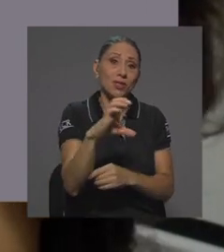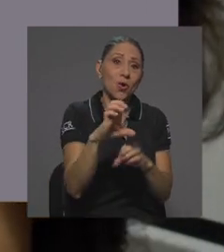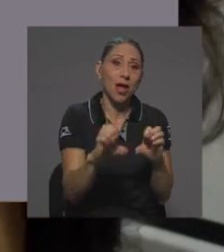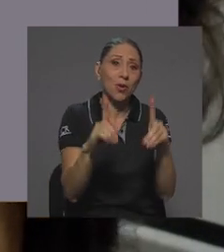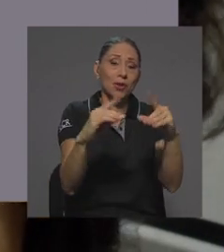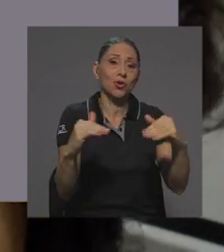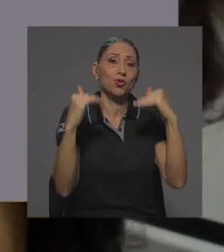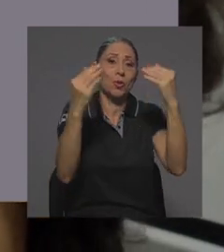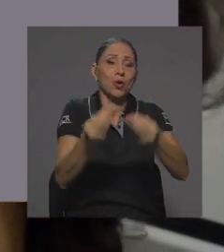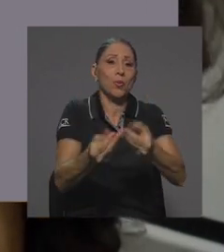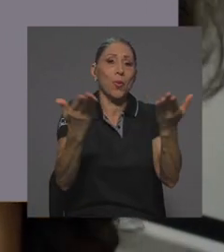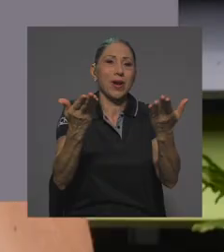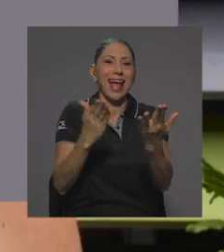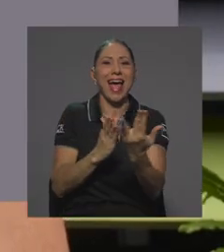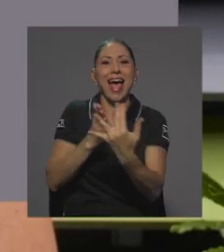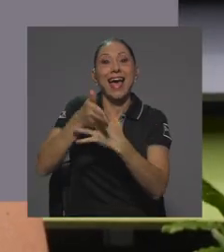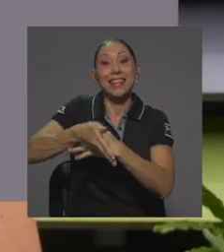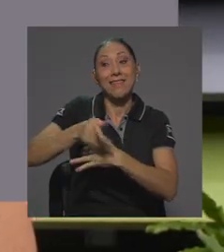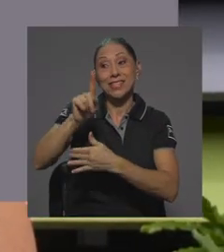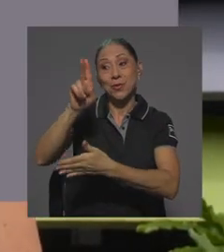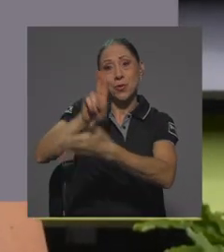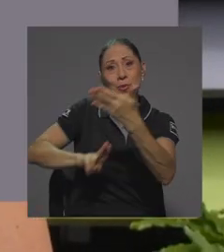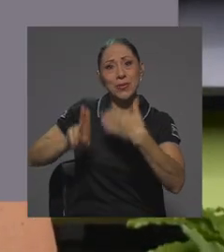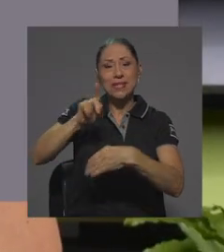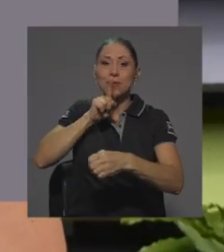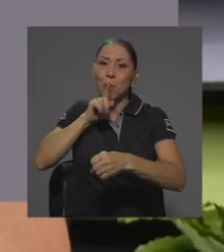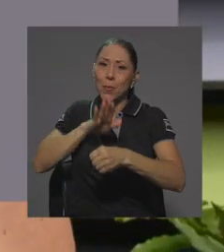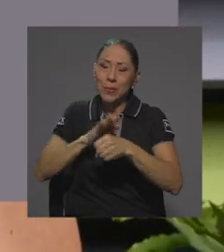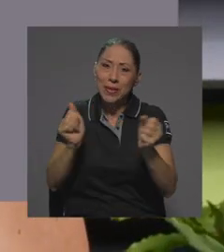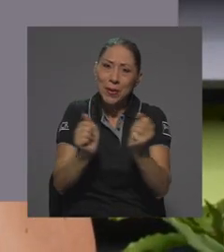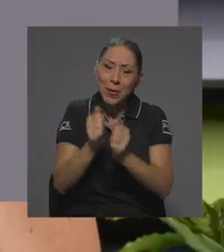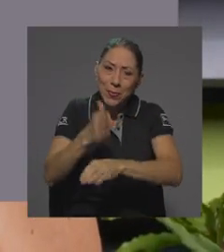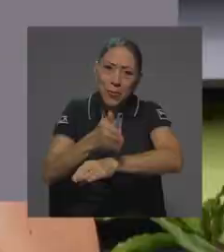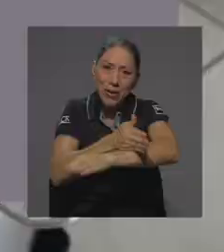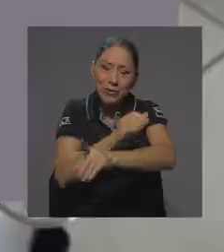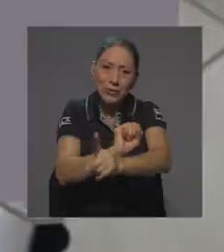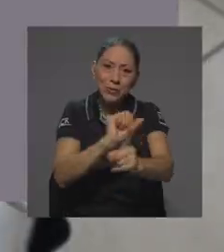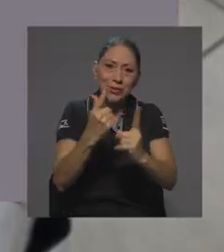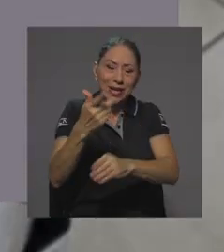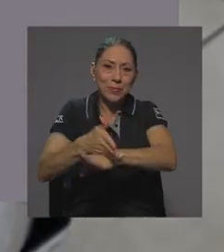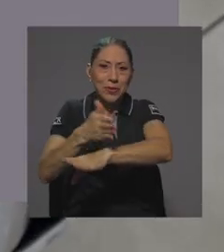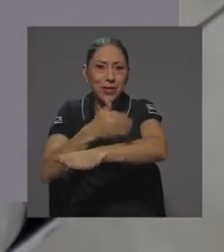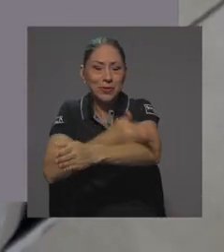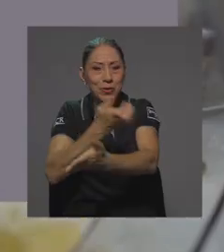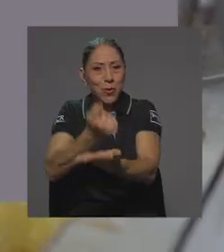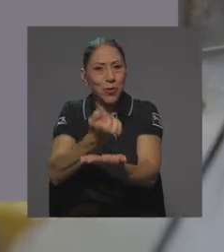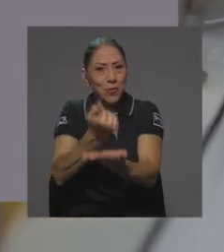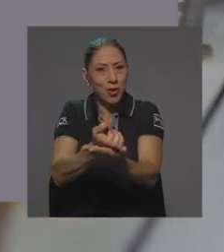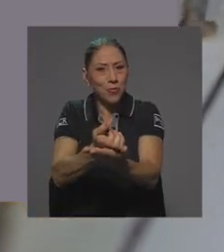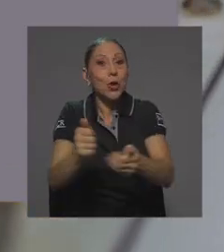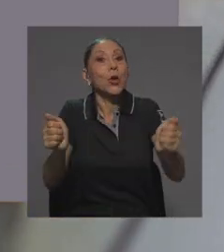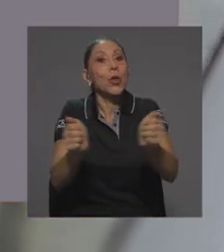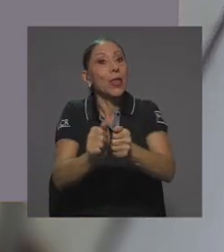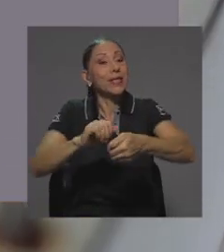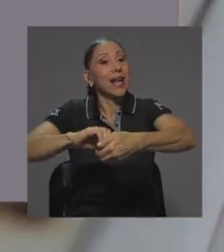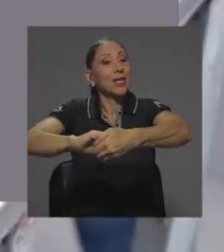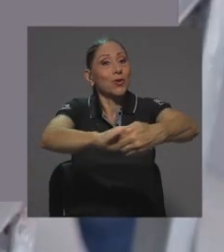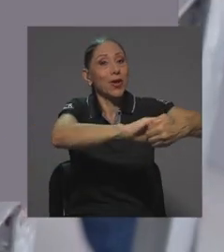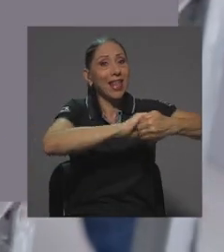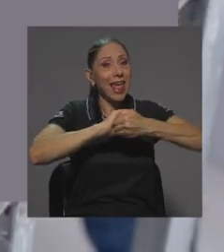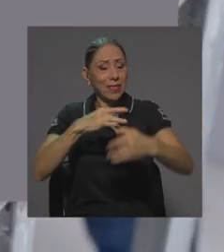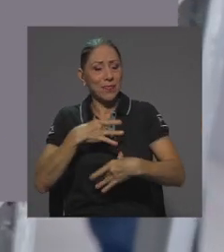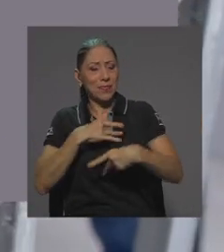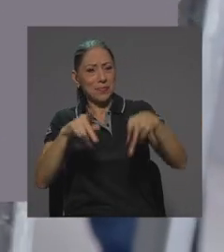superior pública a través de una universidad comprometida con el progreso social y económico, desde la solidaridad,